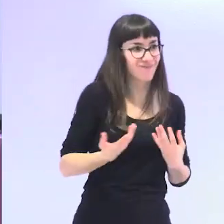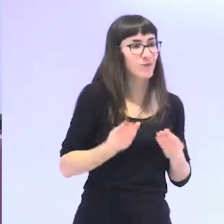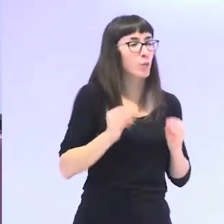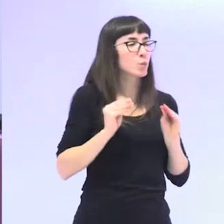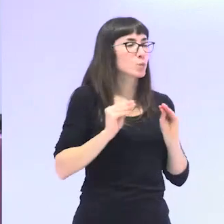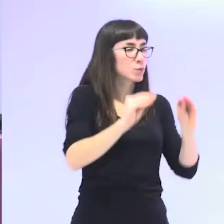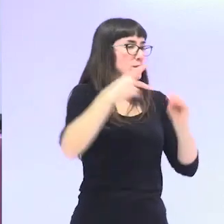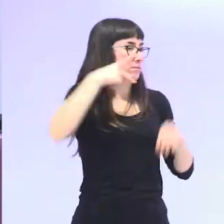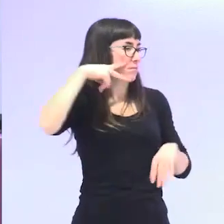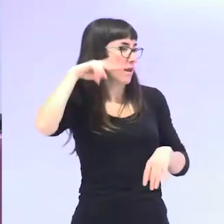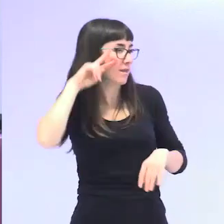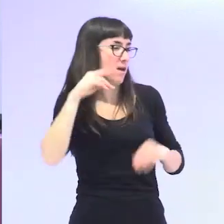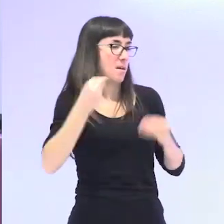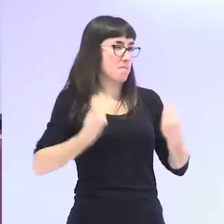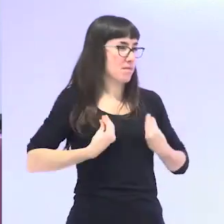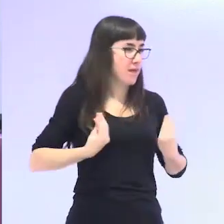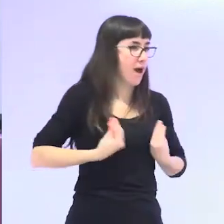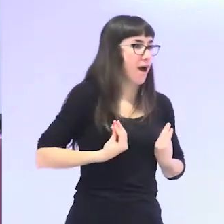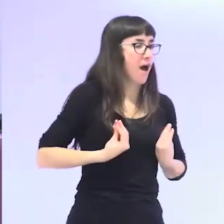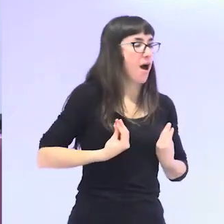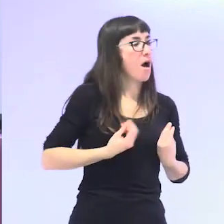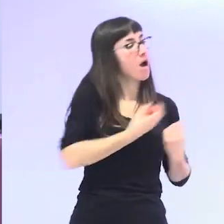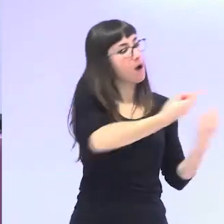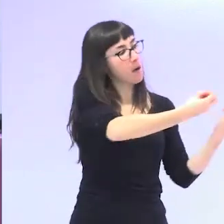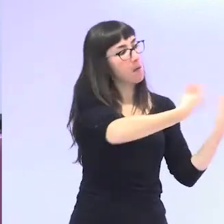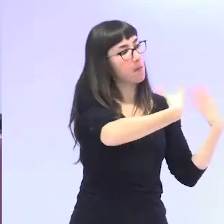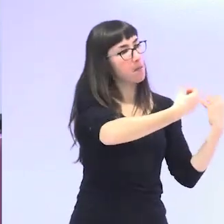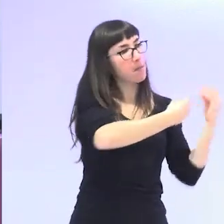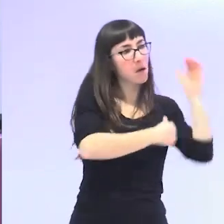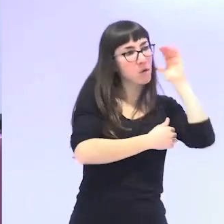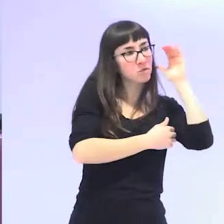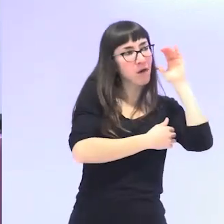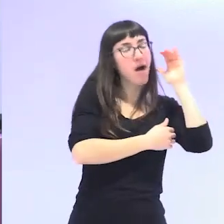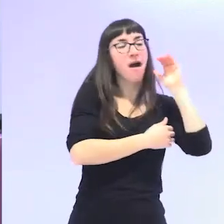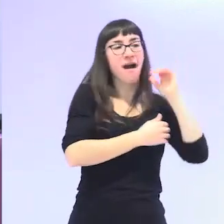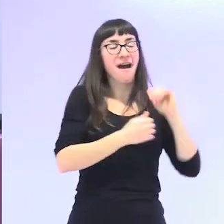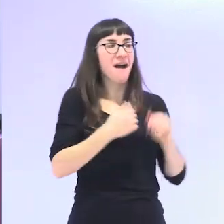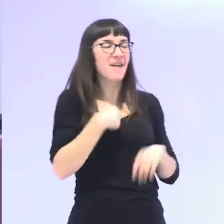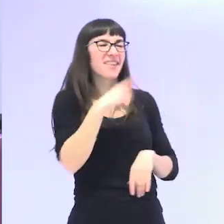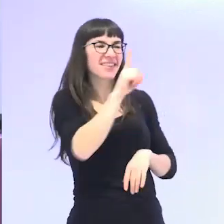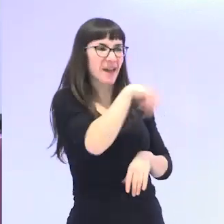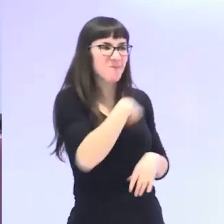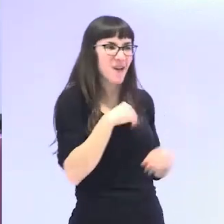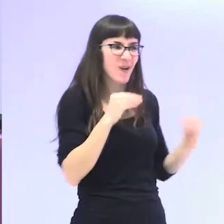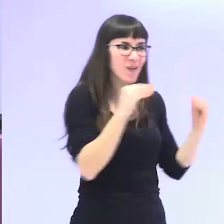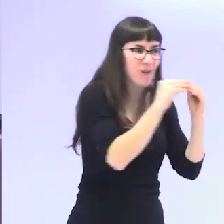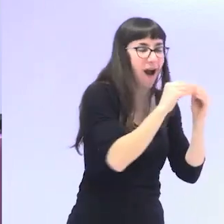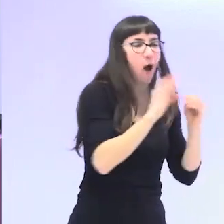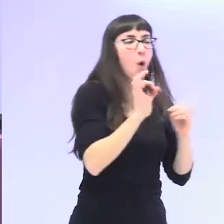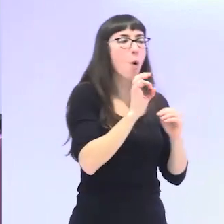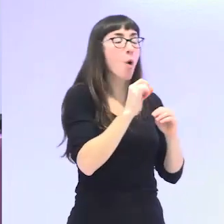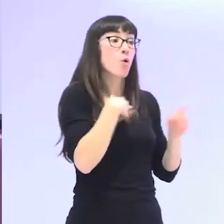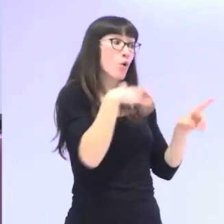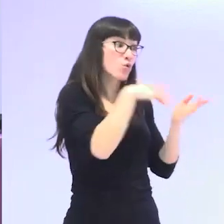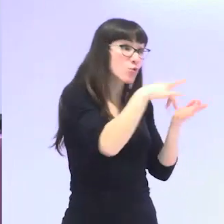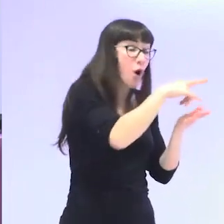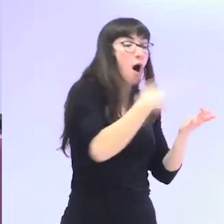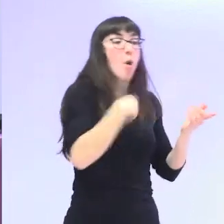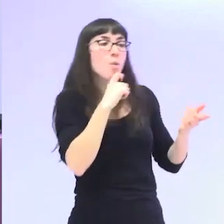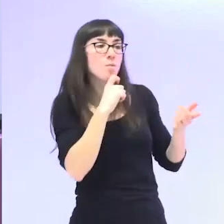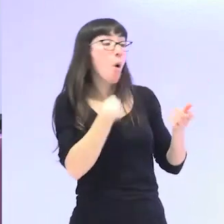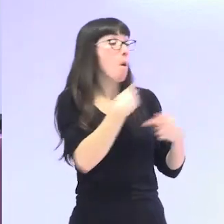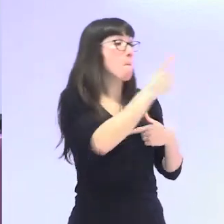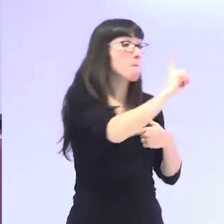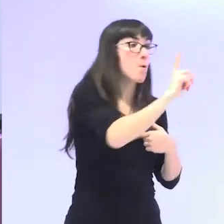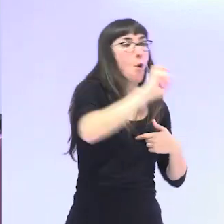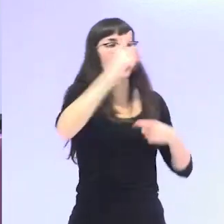sus experiencias vitales y escuchando lo que contaban unas, otras decían eso a mí me ha pasado, yo eso lo he superado de esta manera, yo eso no lo he vivido,